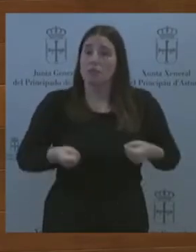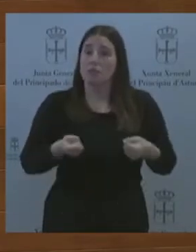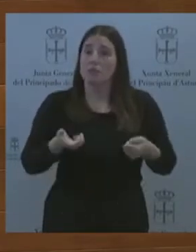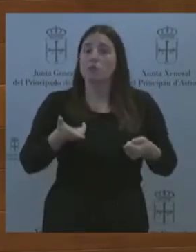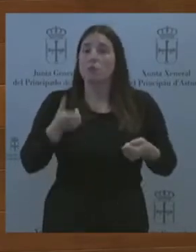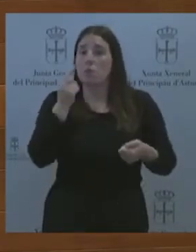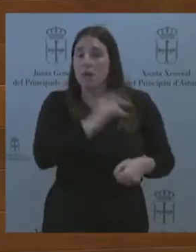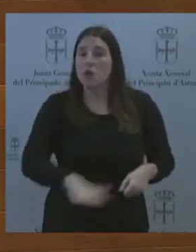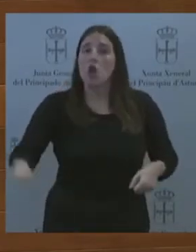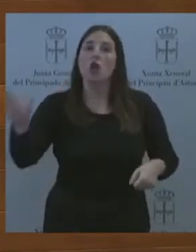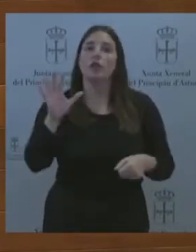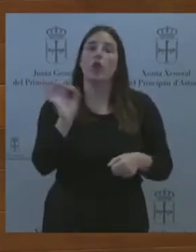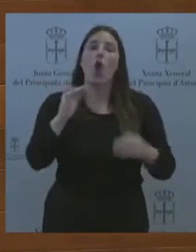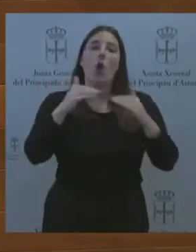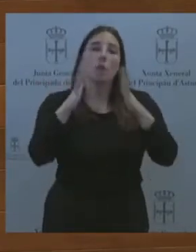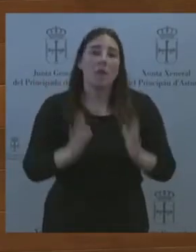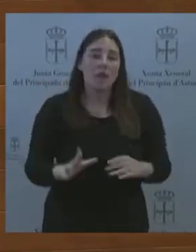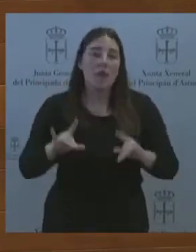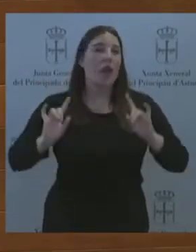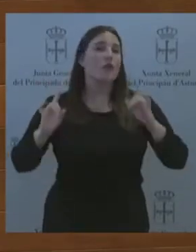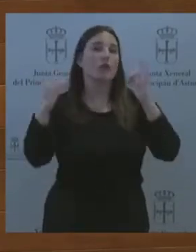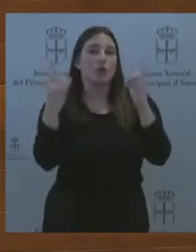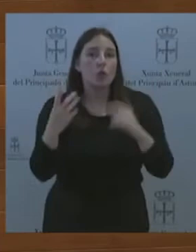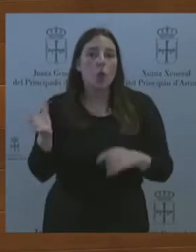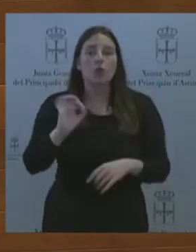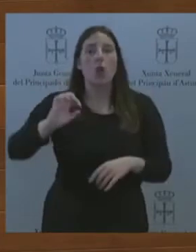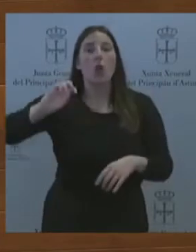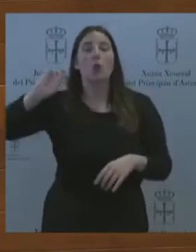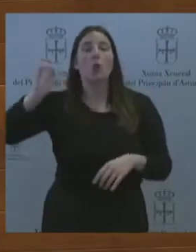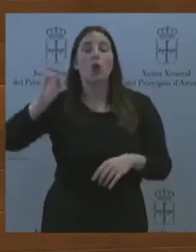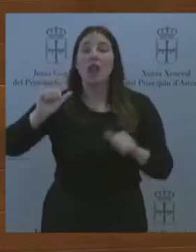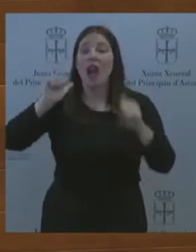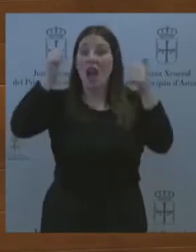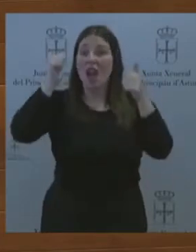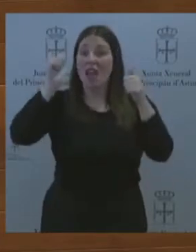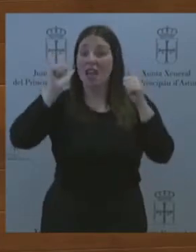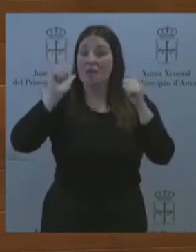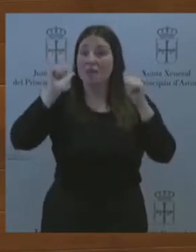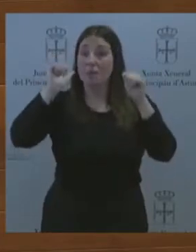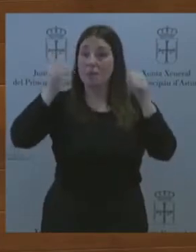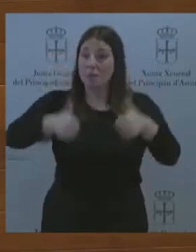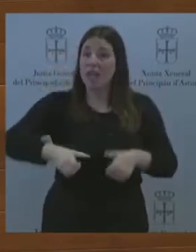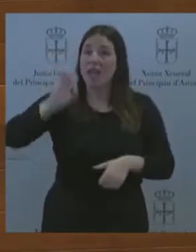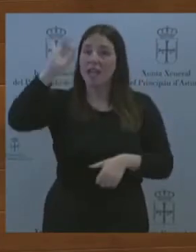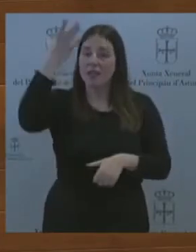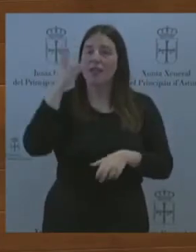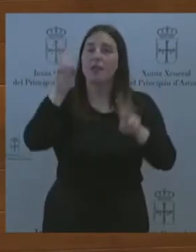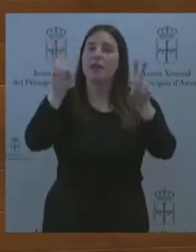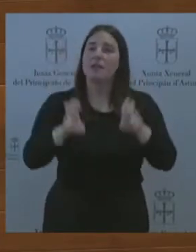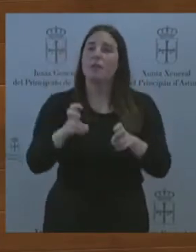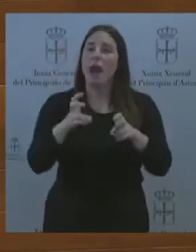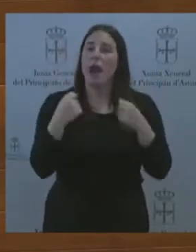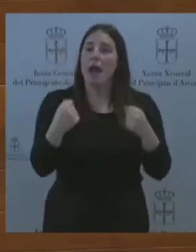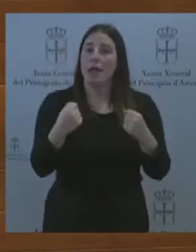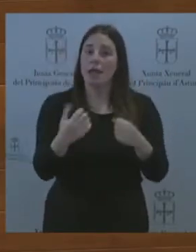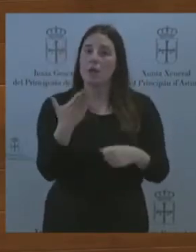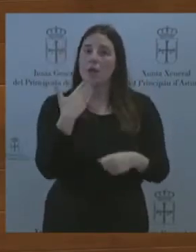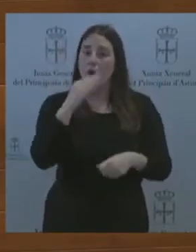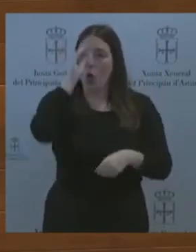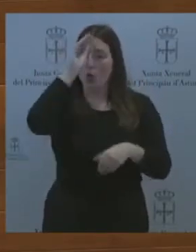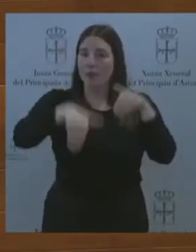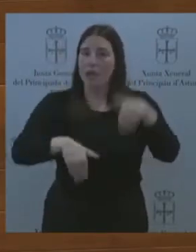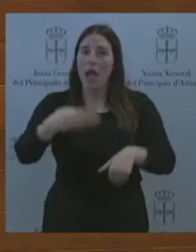alguna de las iniciativas en materia energética, como la de la mina de Inmeres o la de los parques eólicos. En cuanto a nuestras